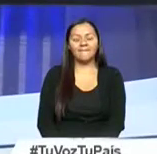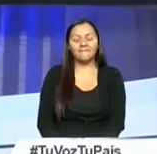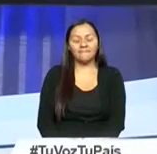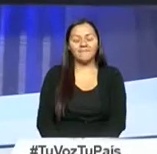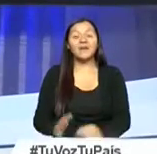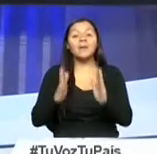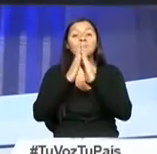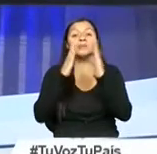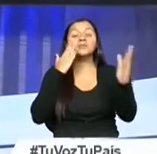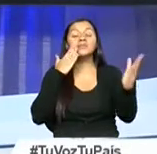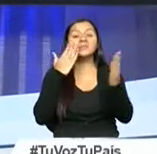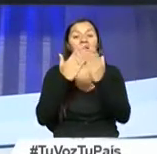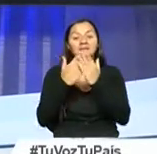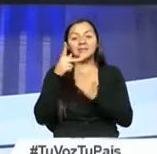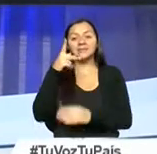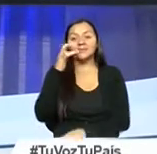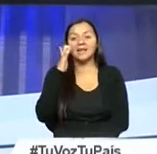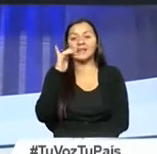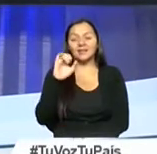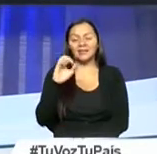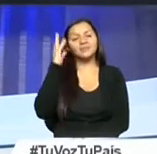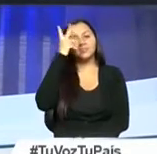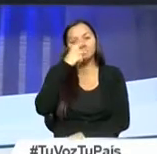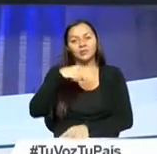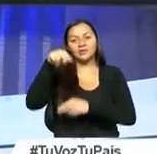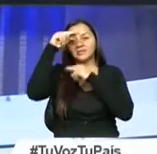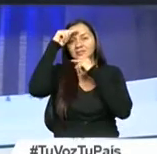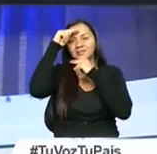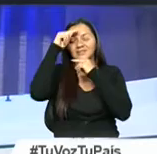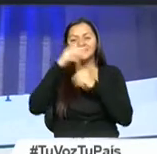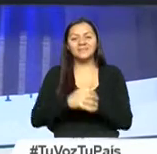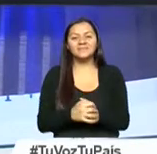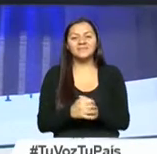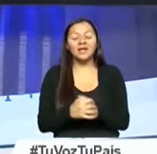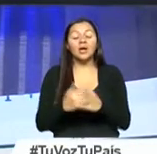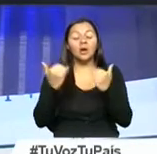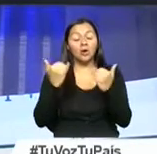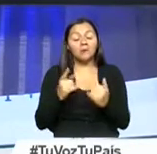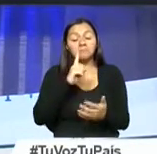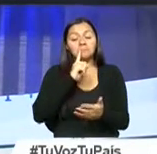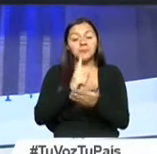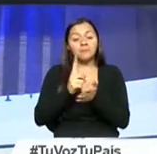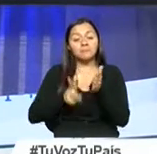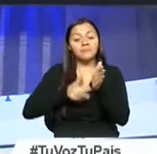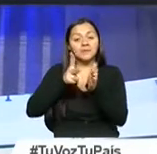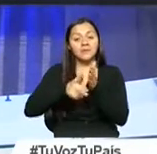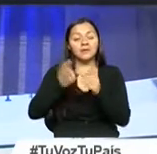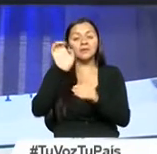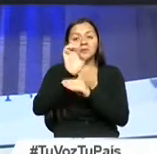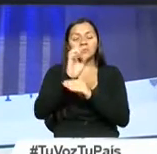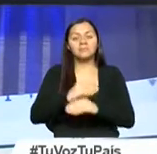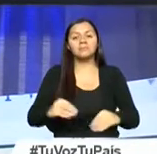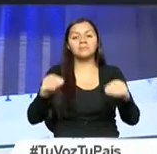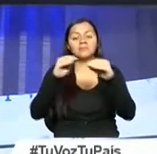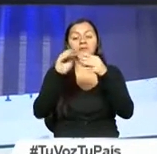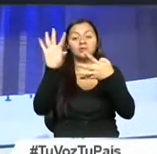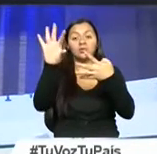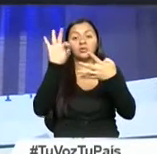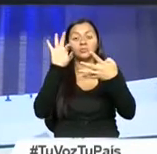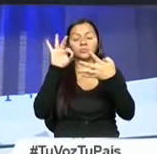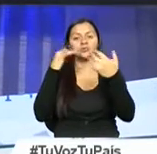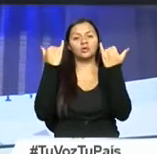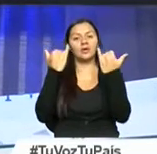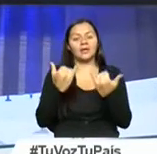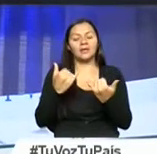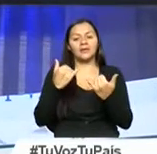Muchísimas gracias, Cati, por esta hermosa nota que nos has preparado. Definitivamente, Tren Ecuador es una de las opciones que tenemos